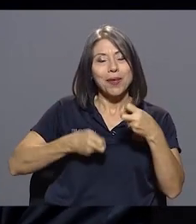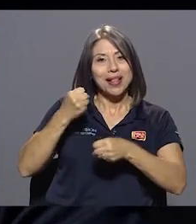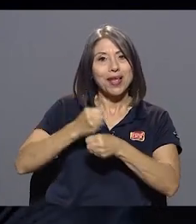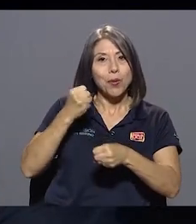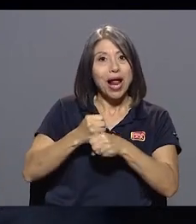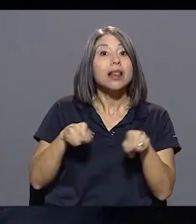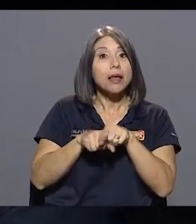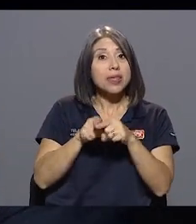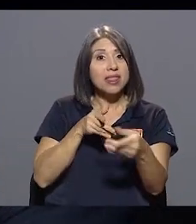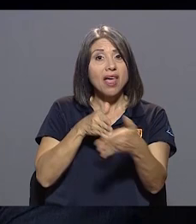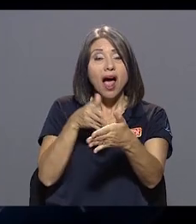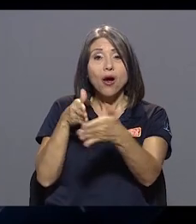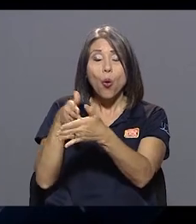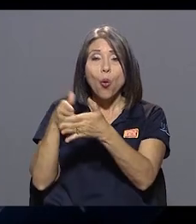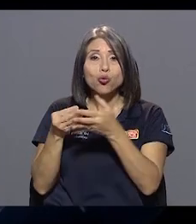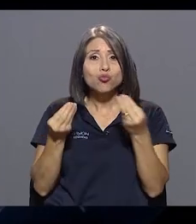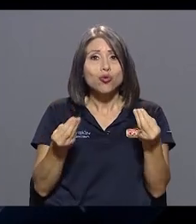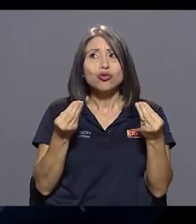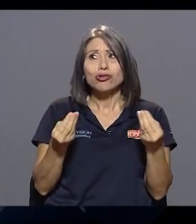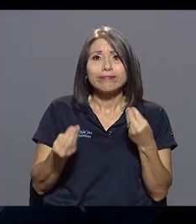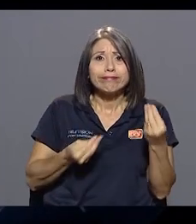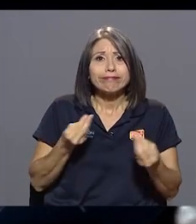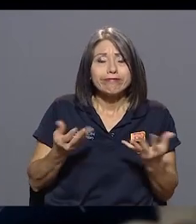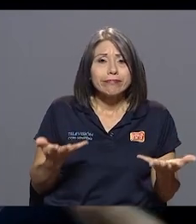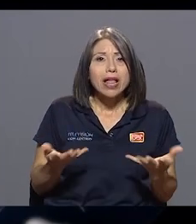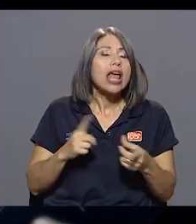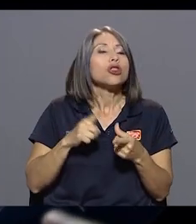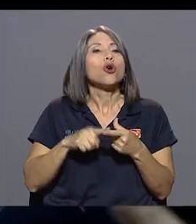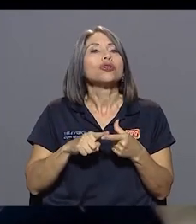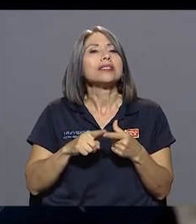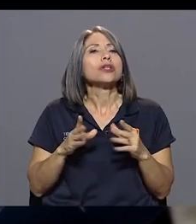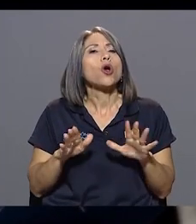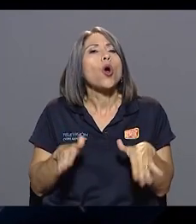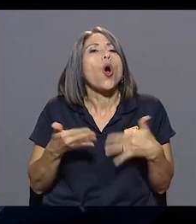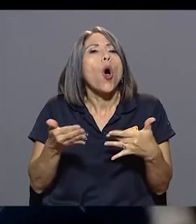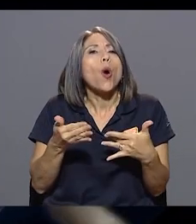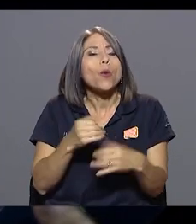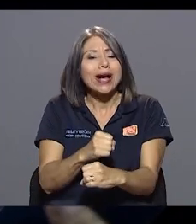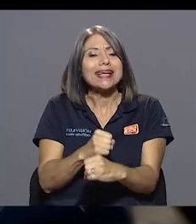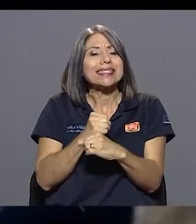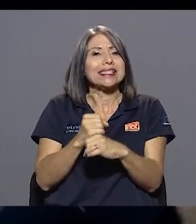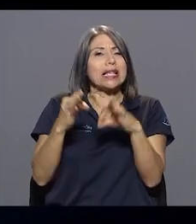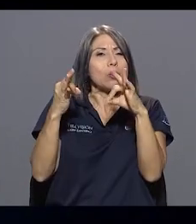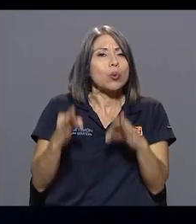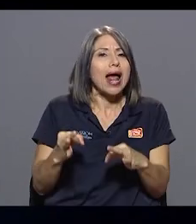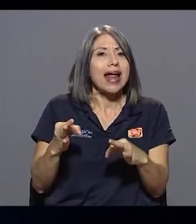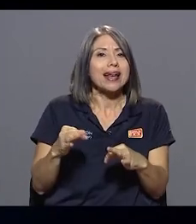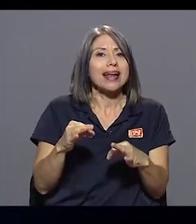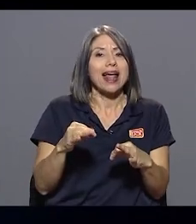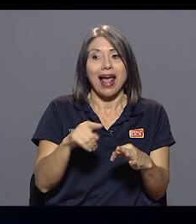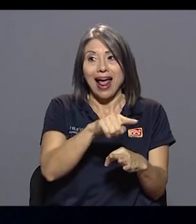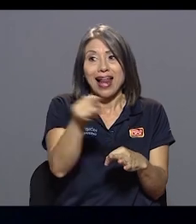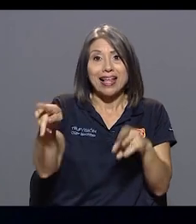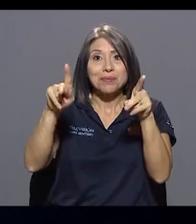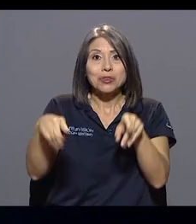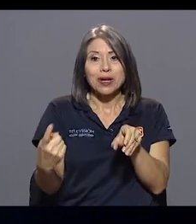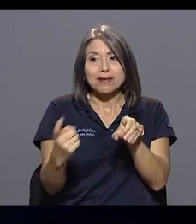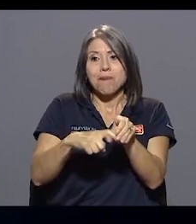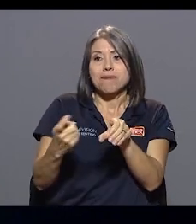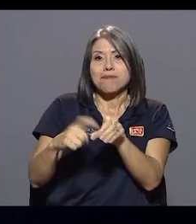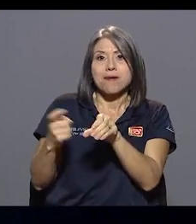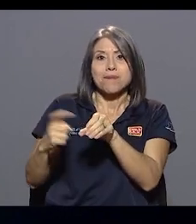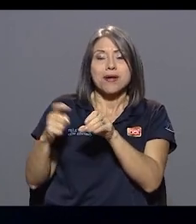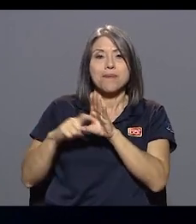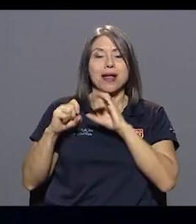acoso, que hay una gran cantidad. ¿Cómo poder garantizarles eso a las personas que se afilian? Porque fue una